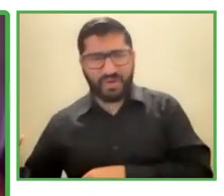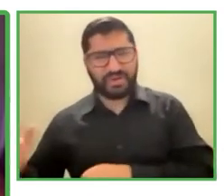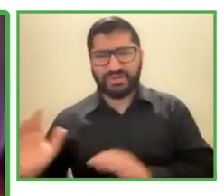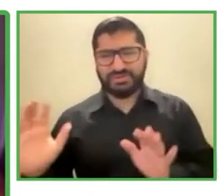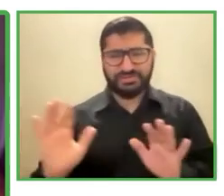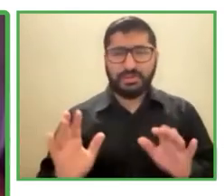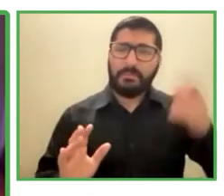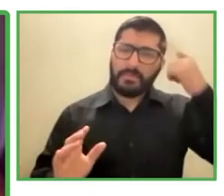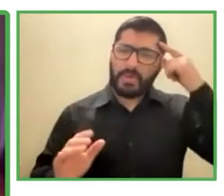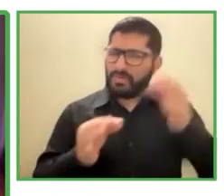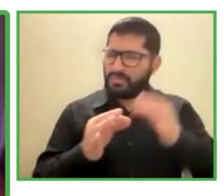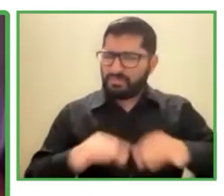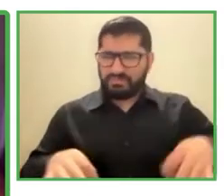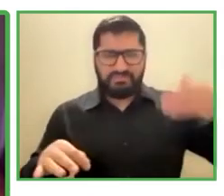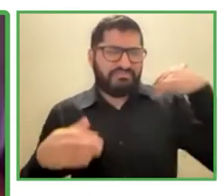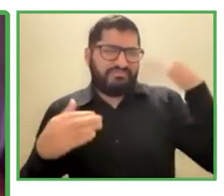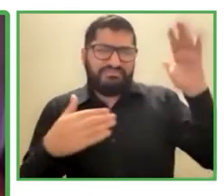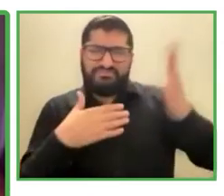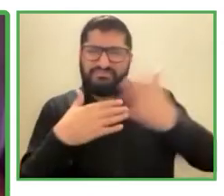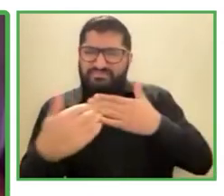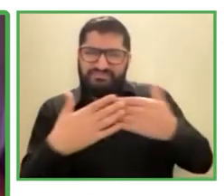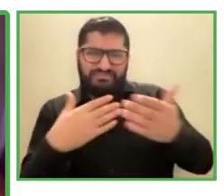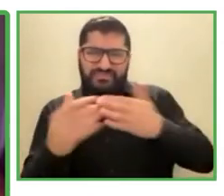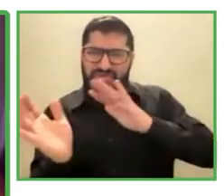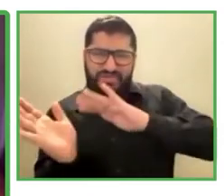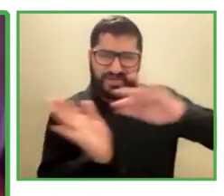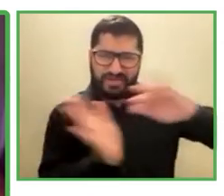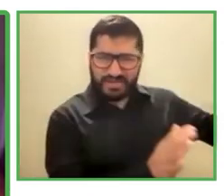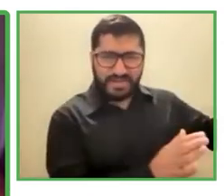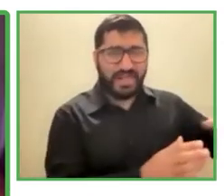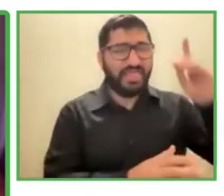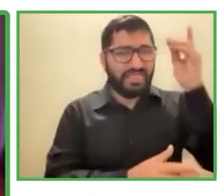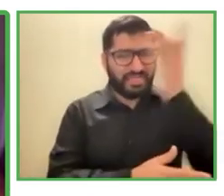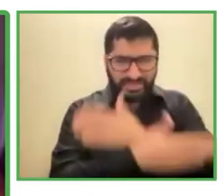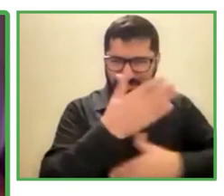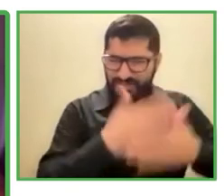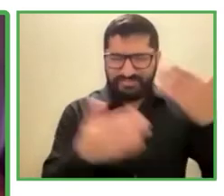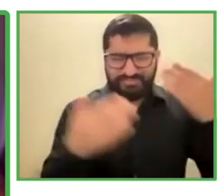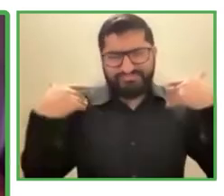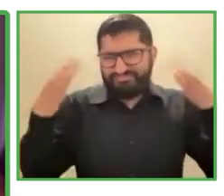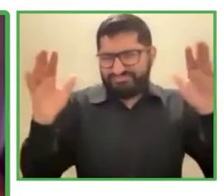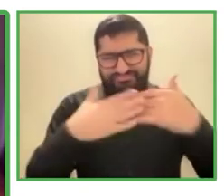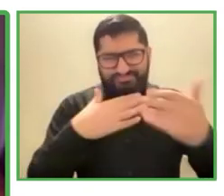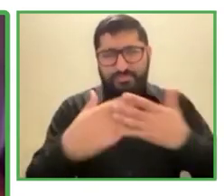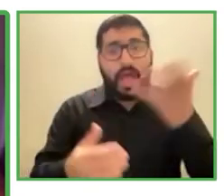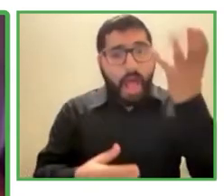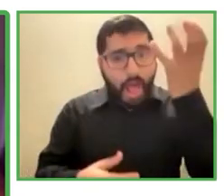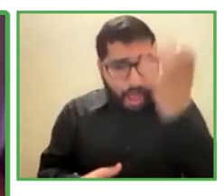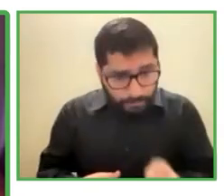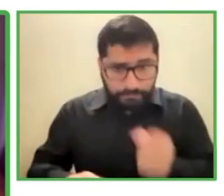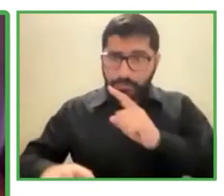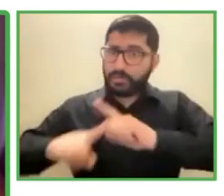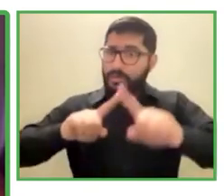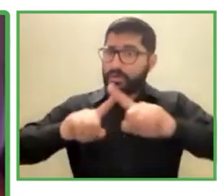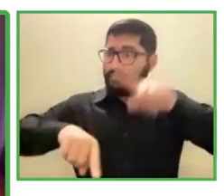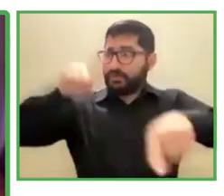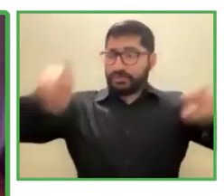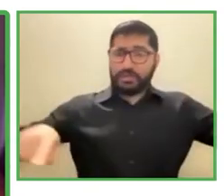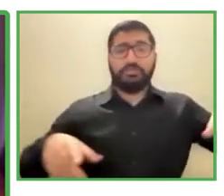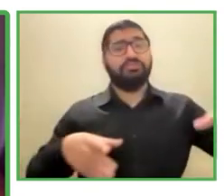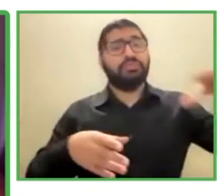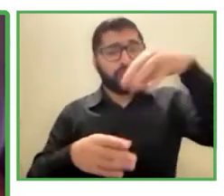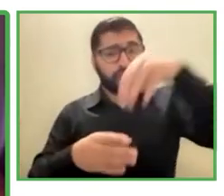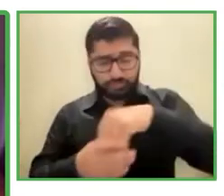hay de diferentes tipos de todos tipos de discapacidad y eso es muy especial porque uno cree que